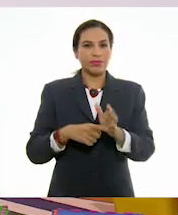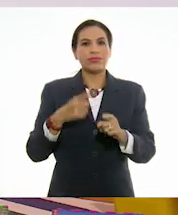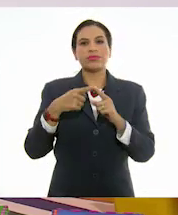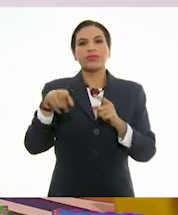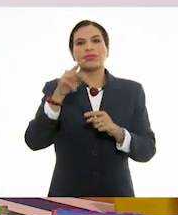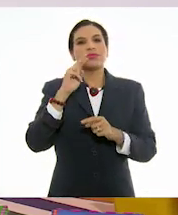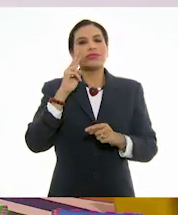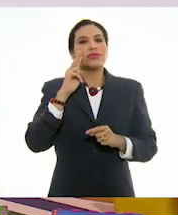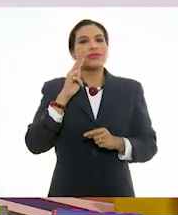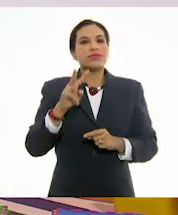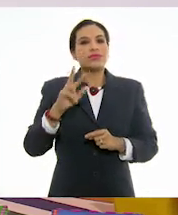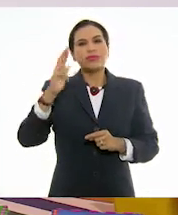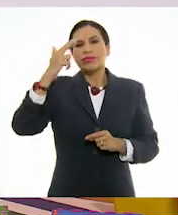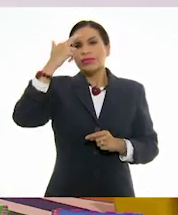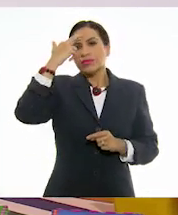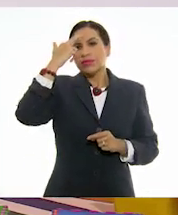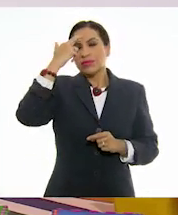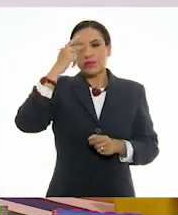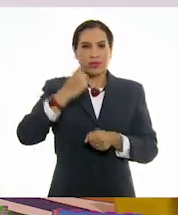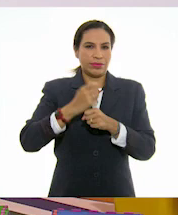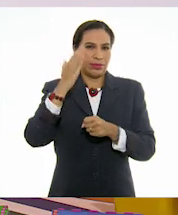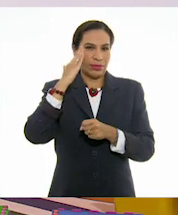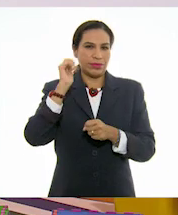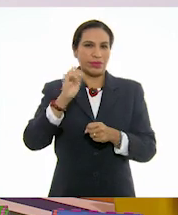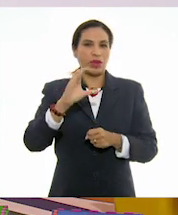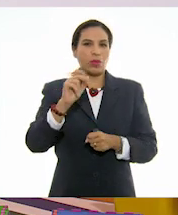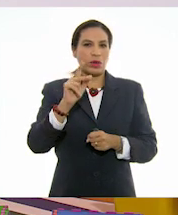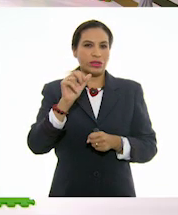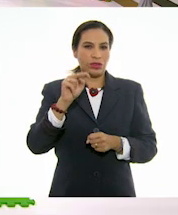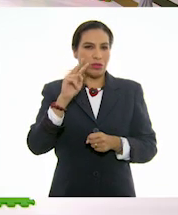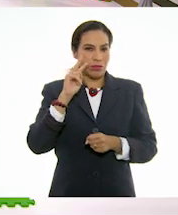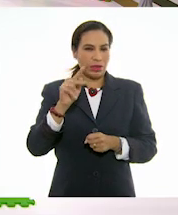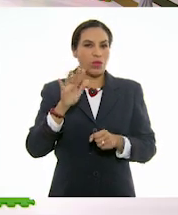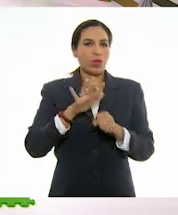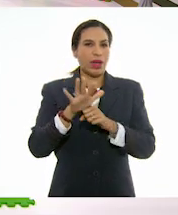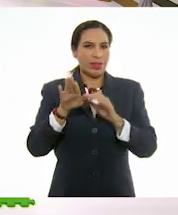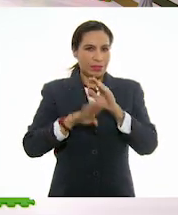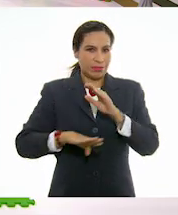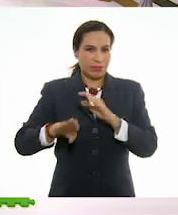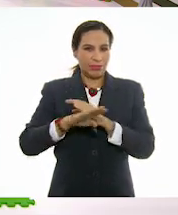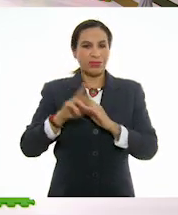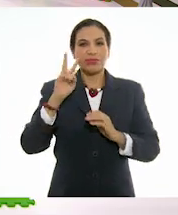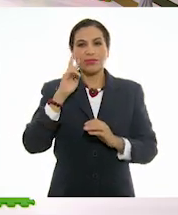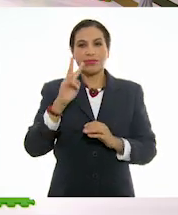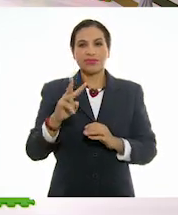compartido, en los cuales vamos a recordar los principios de la composición? Eso. en este momento veremos a la